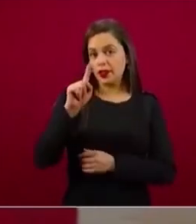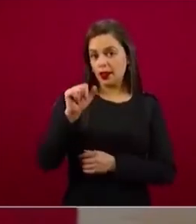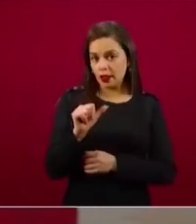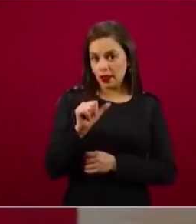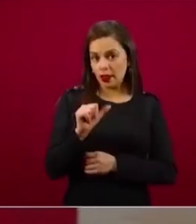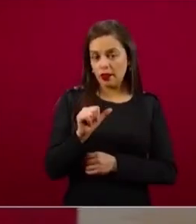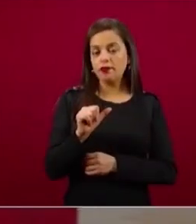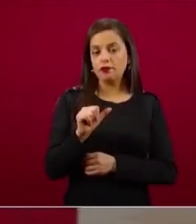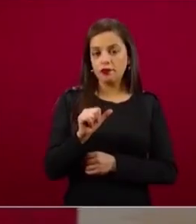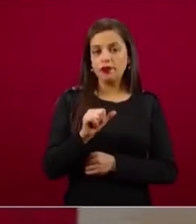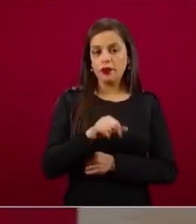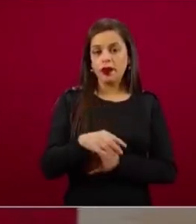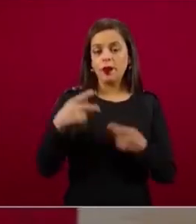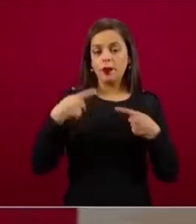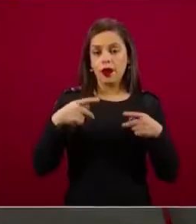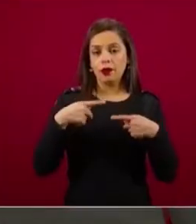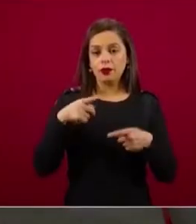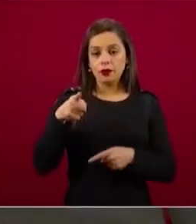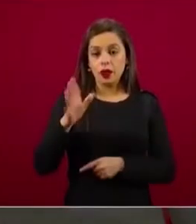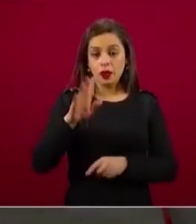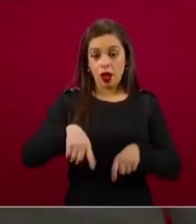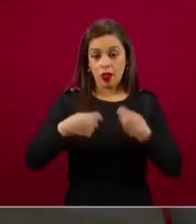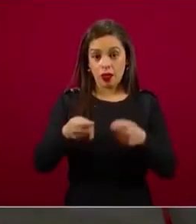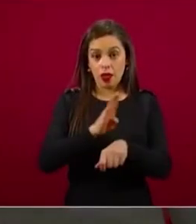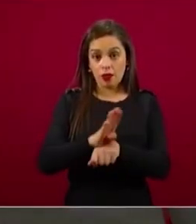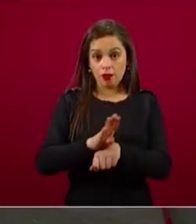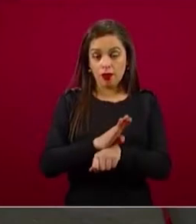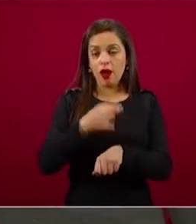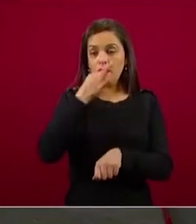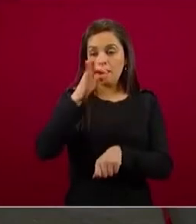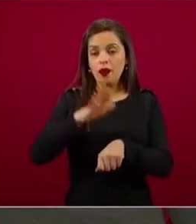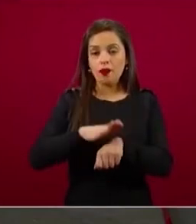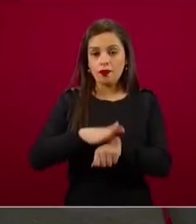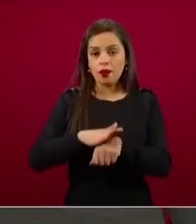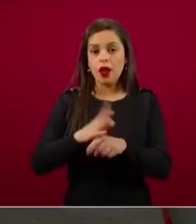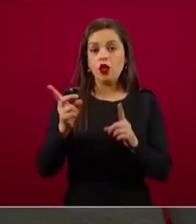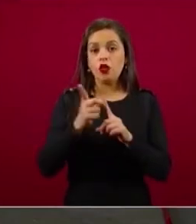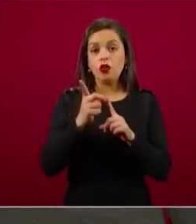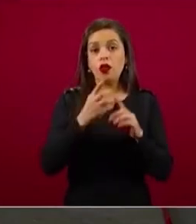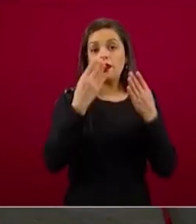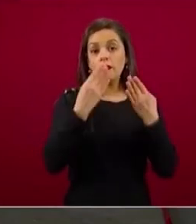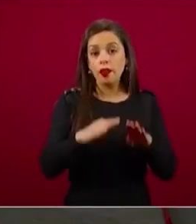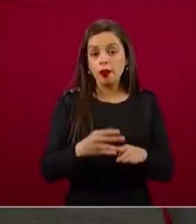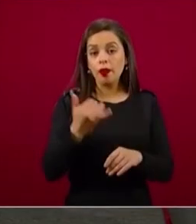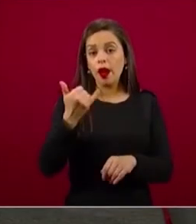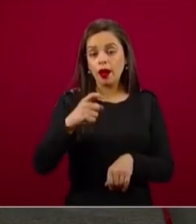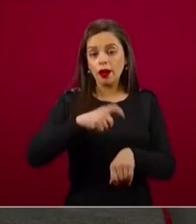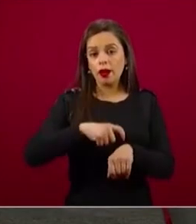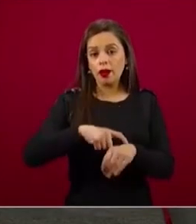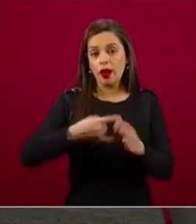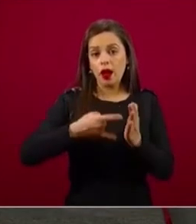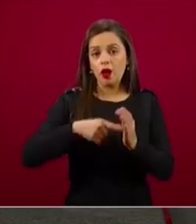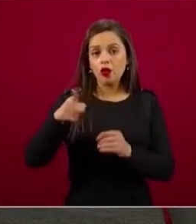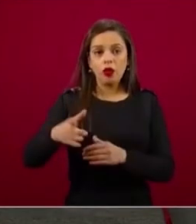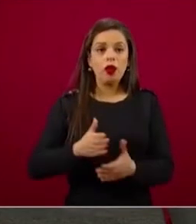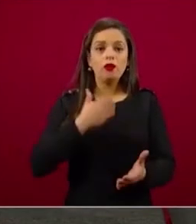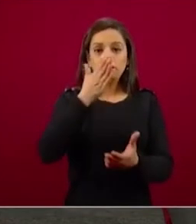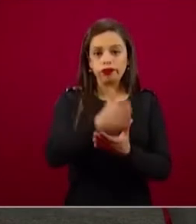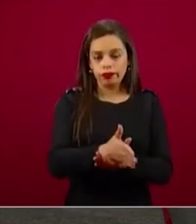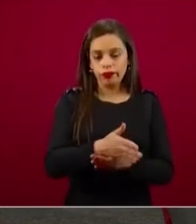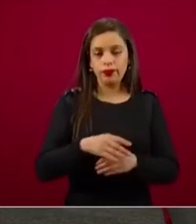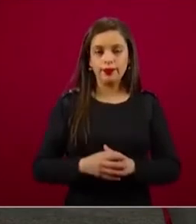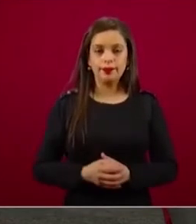los beneficiarios reciben la sucursal y el horario en el que tienen que asistir, pero por